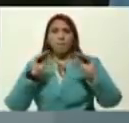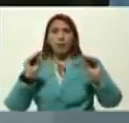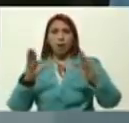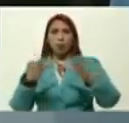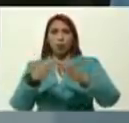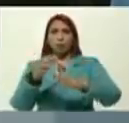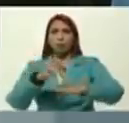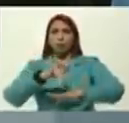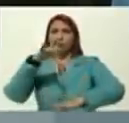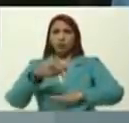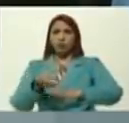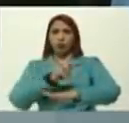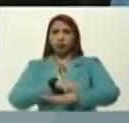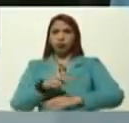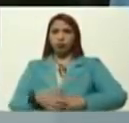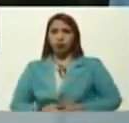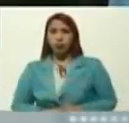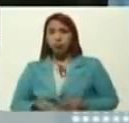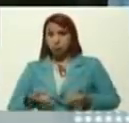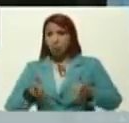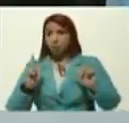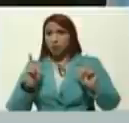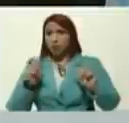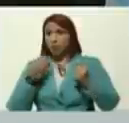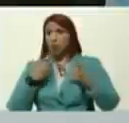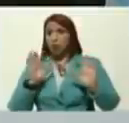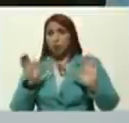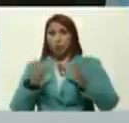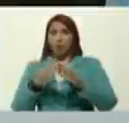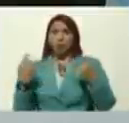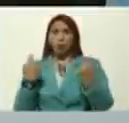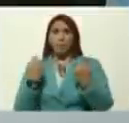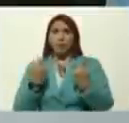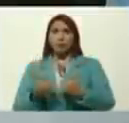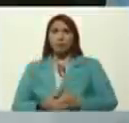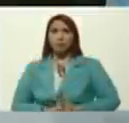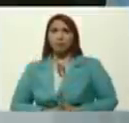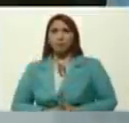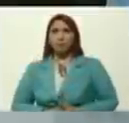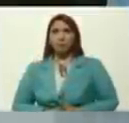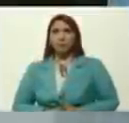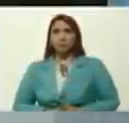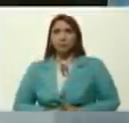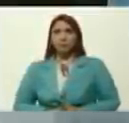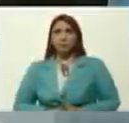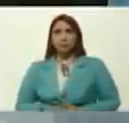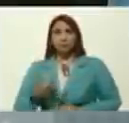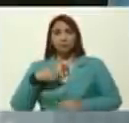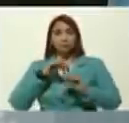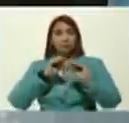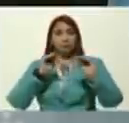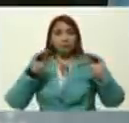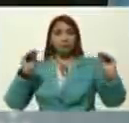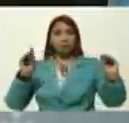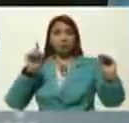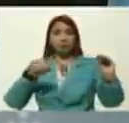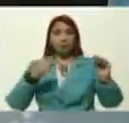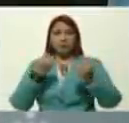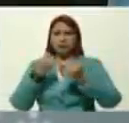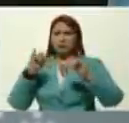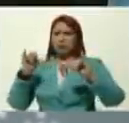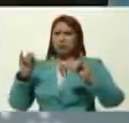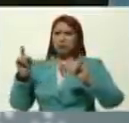ello, si me lo permiten, pues aquí en el comando de campaña, y mi llamado a los independientes,